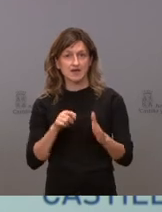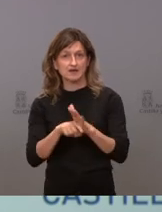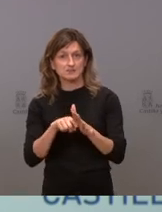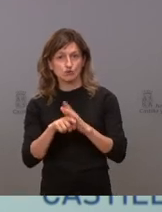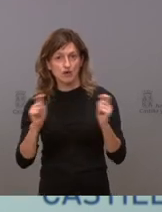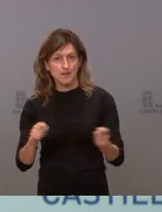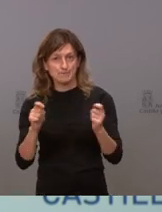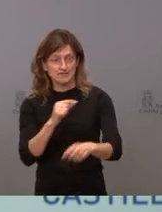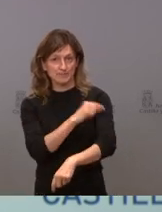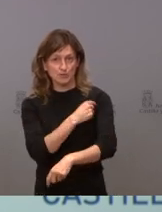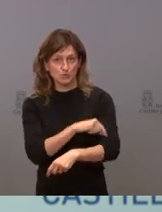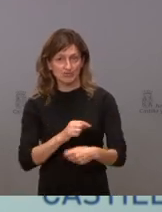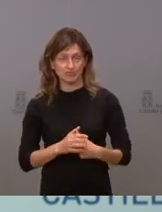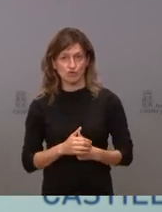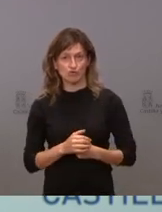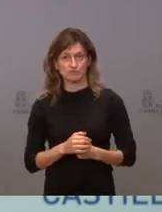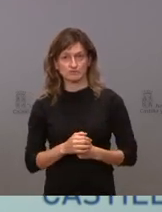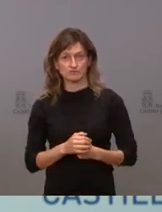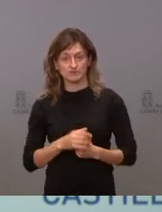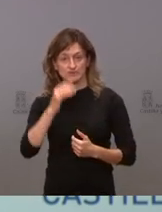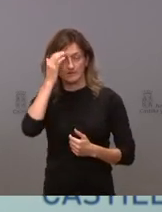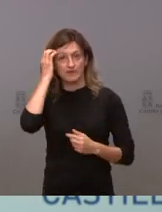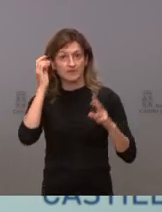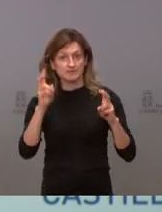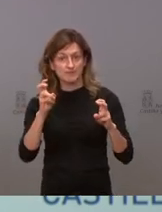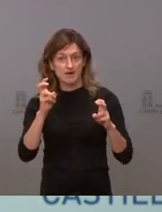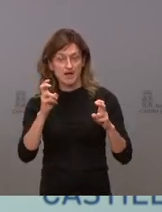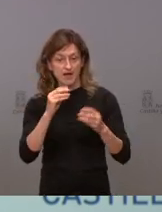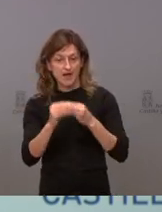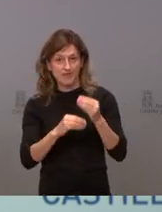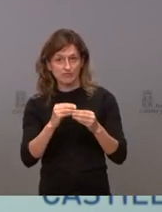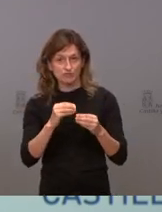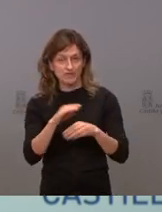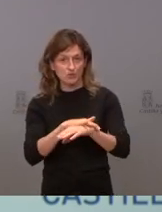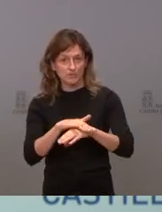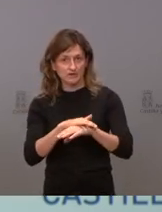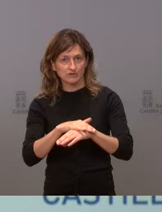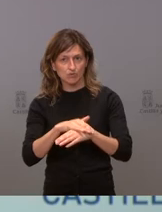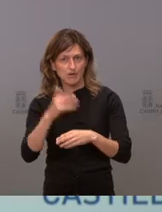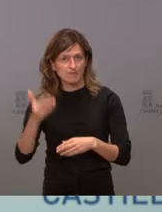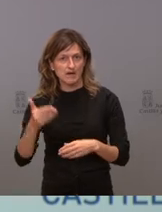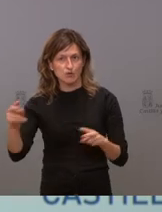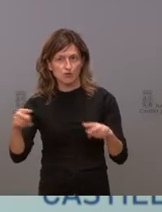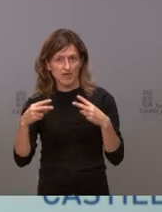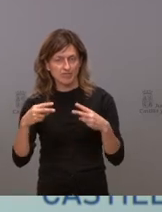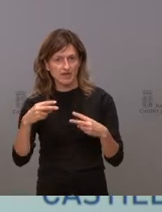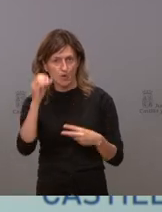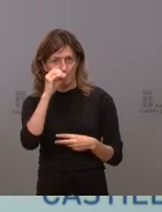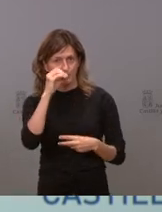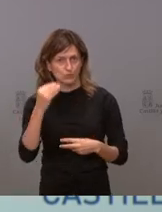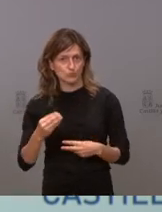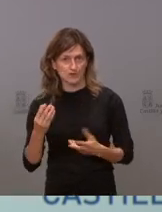campaña de vacunación. Yo creo que hay pocas acciones de gobierno que hayan sido mejor valoradas nunca, nunca en la historia de la política